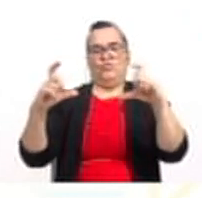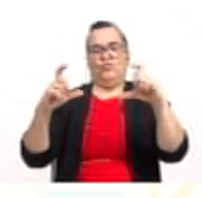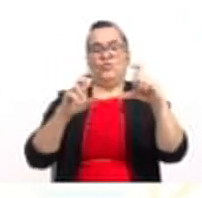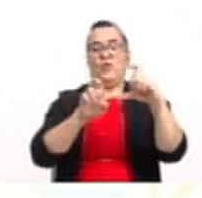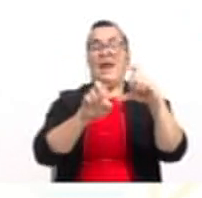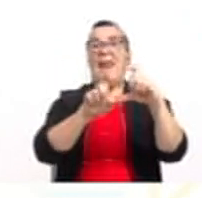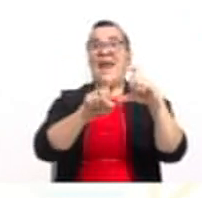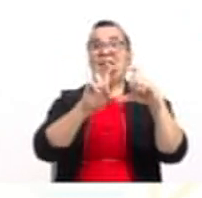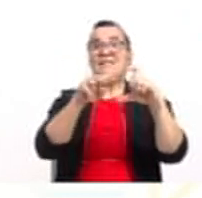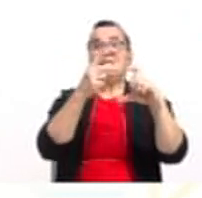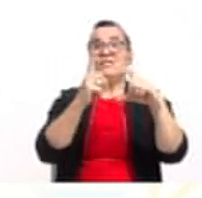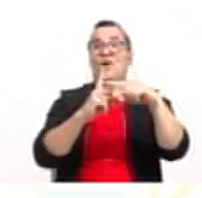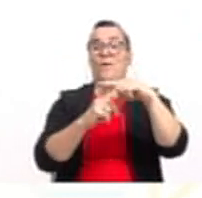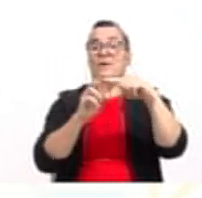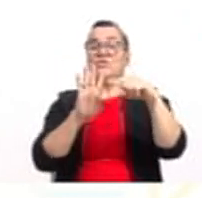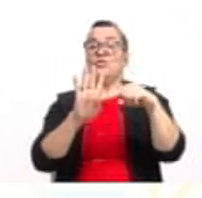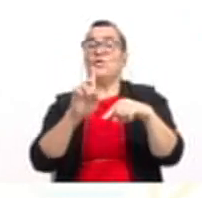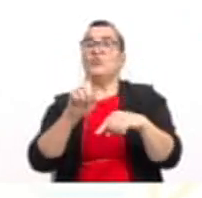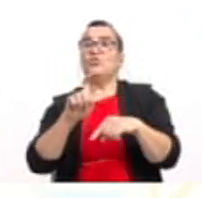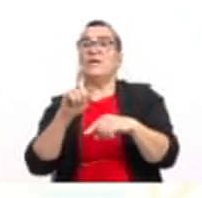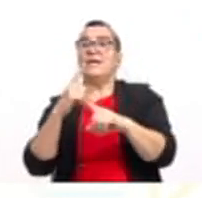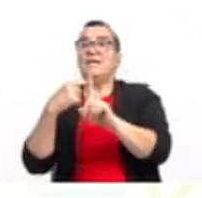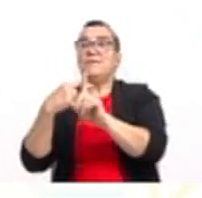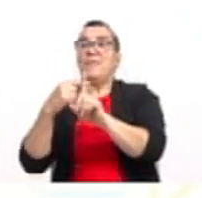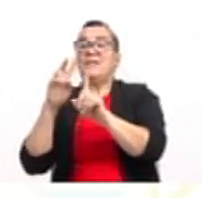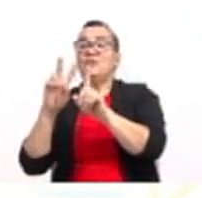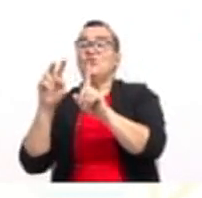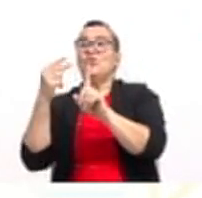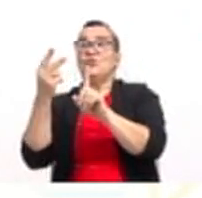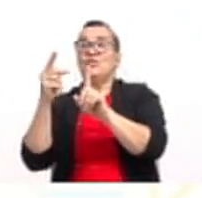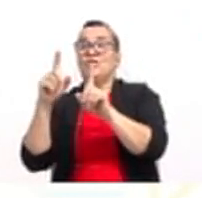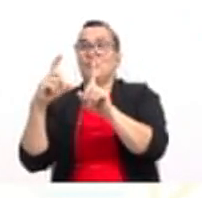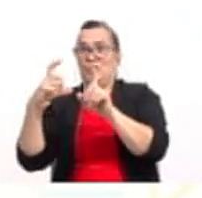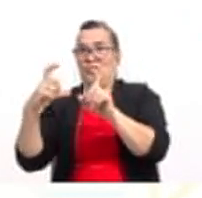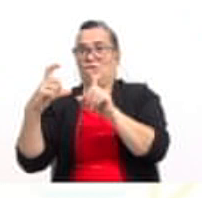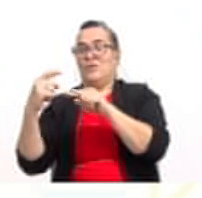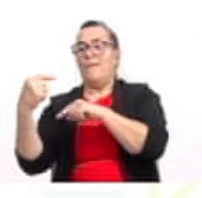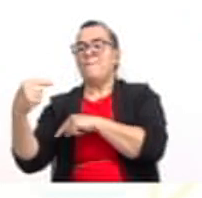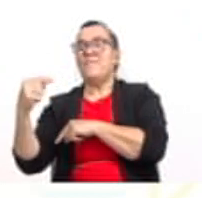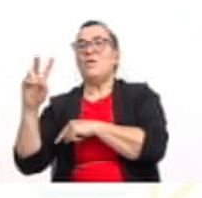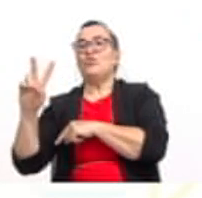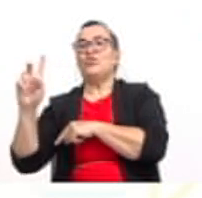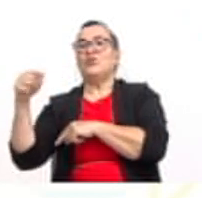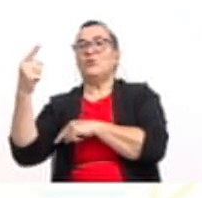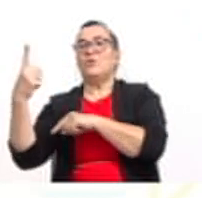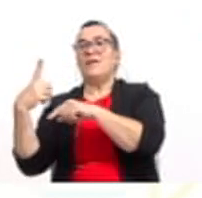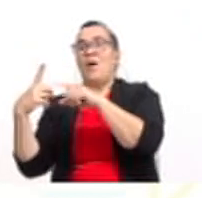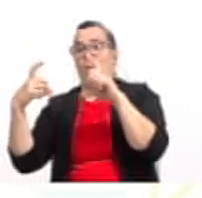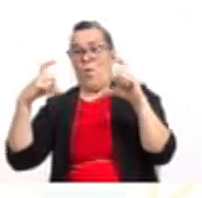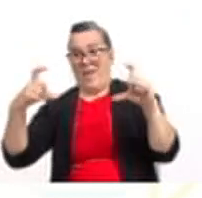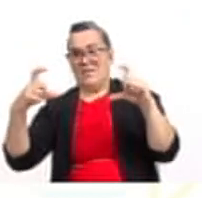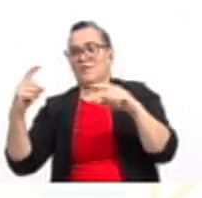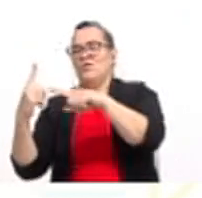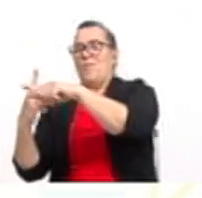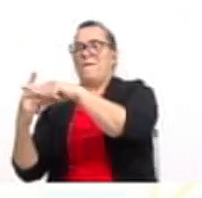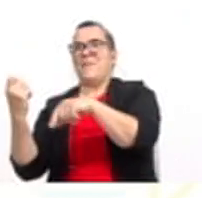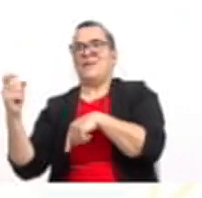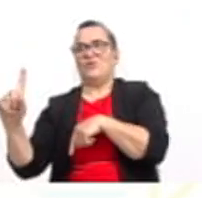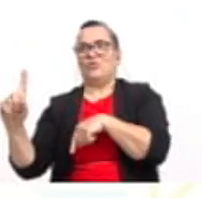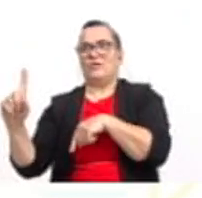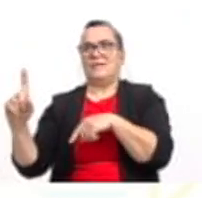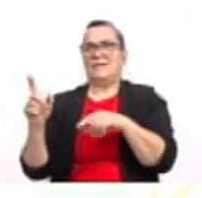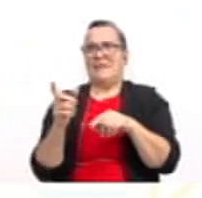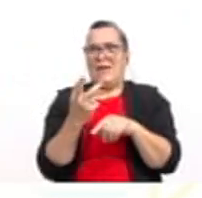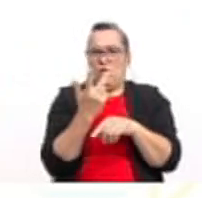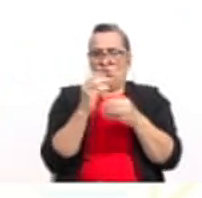al cuadrado más 4x más 2 al cuadrado menos 2 al cuadrado más 11. Los primeros